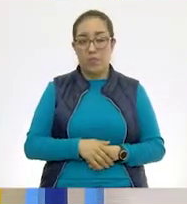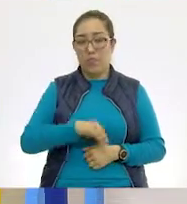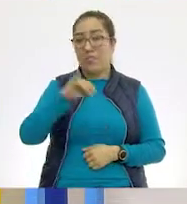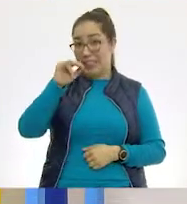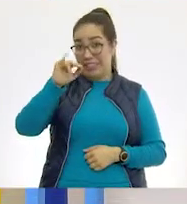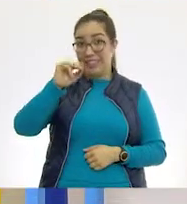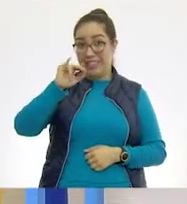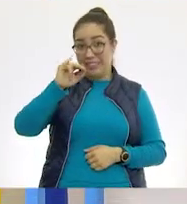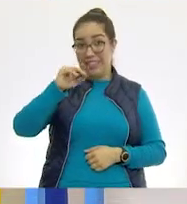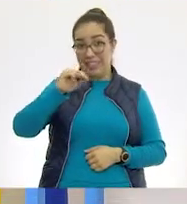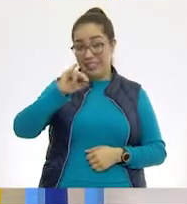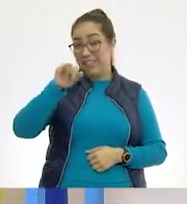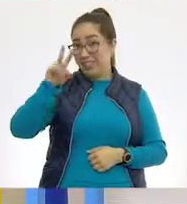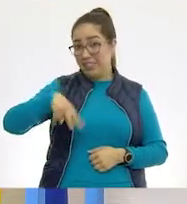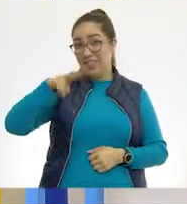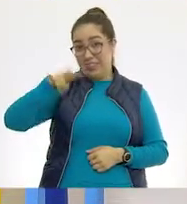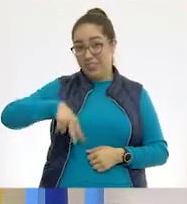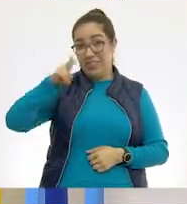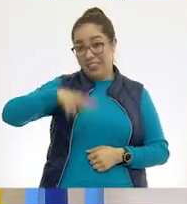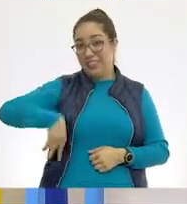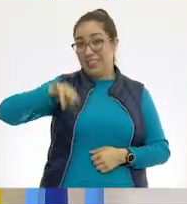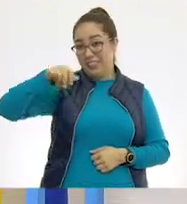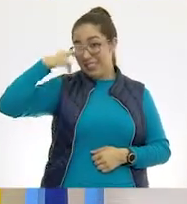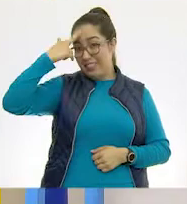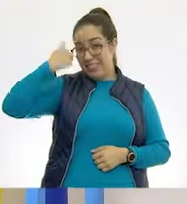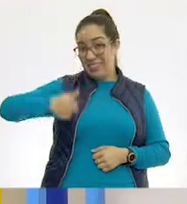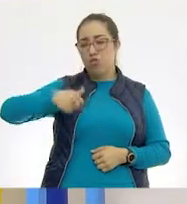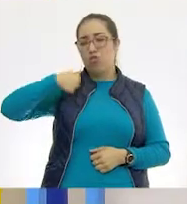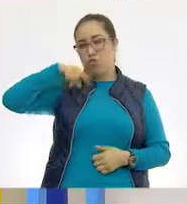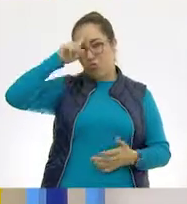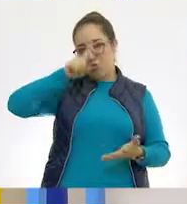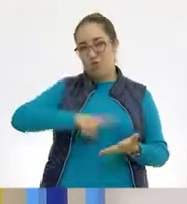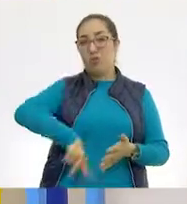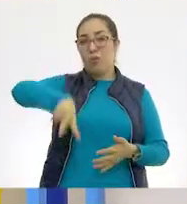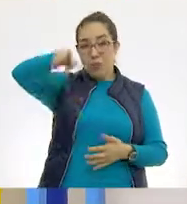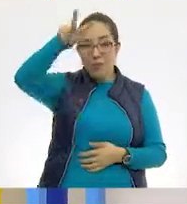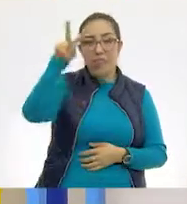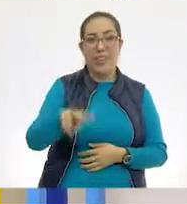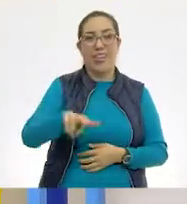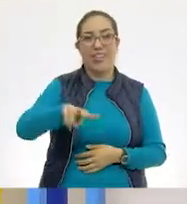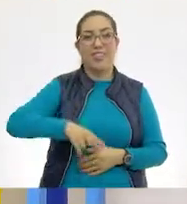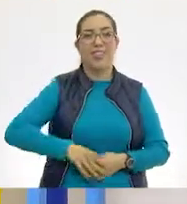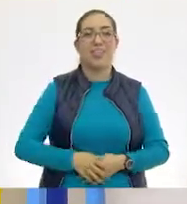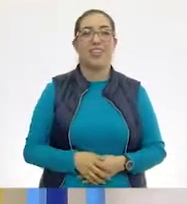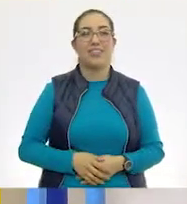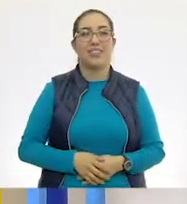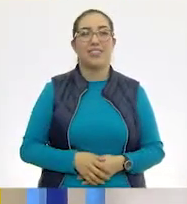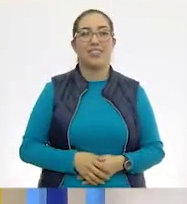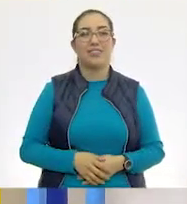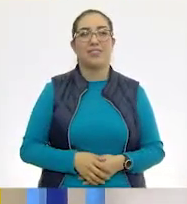Sí, porque de eso estamos hablando, tienen toda la razón, muy bien. Yo creo que es cierto, es cierto. Ok, vamos a ver.